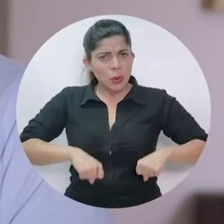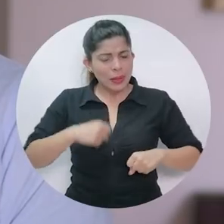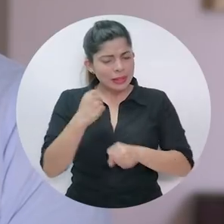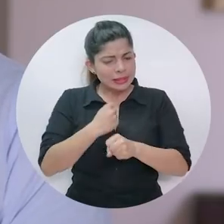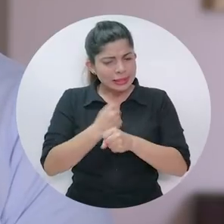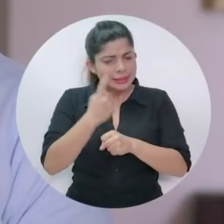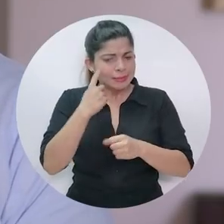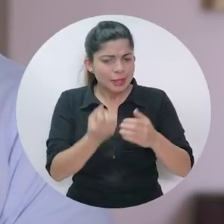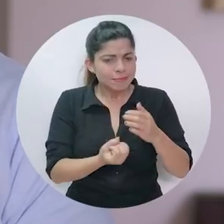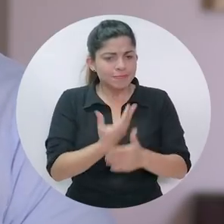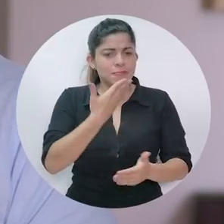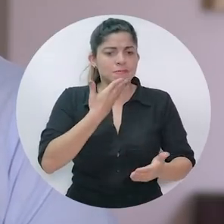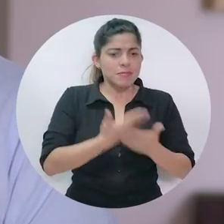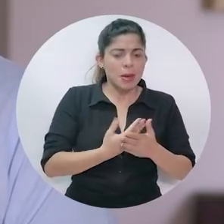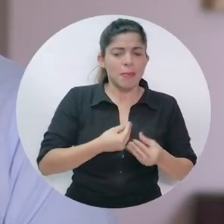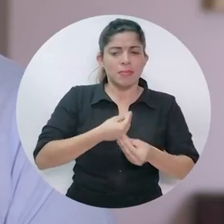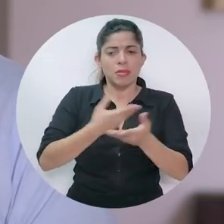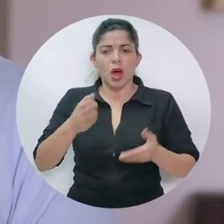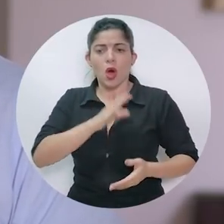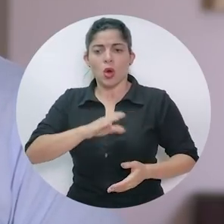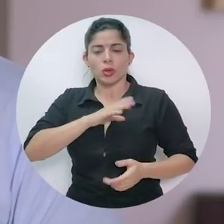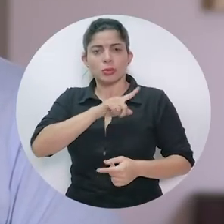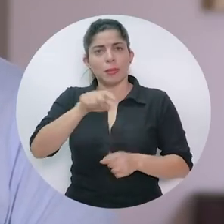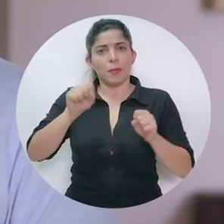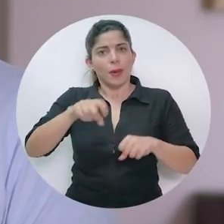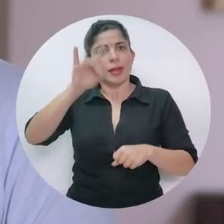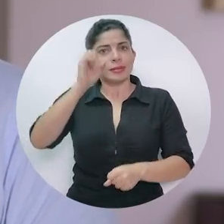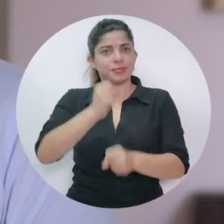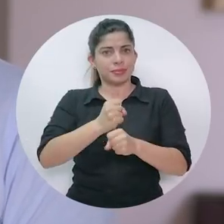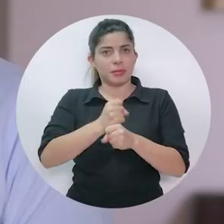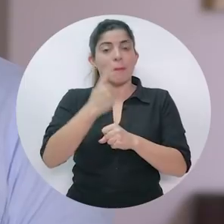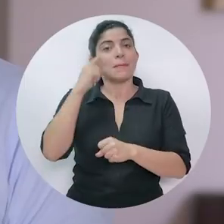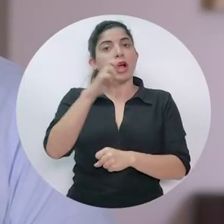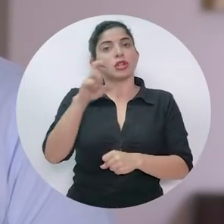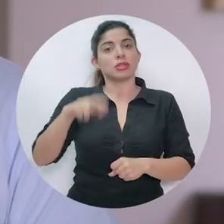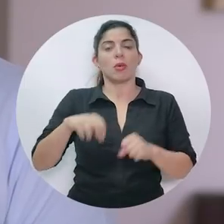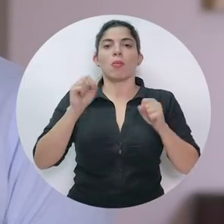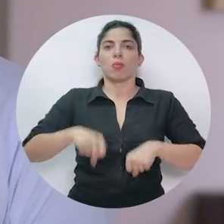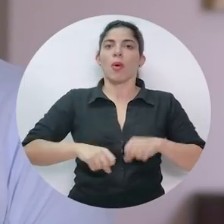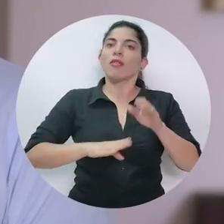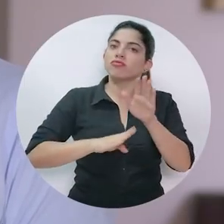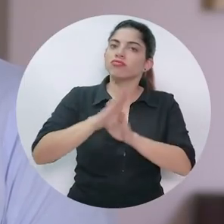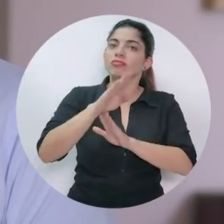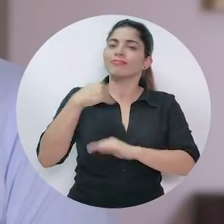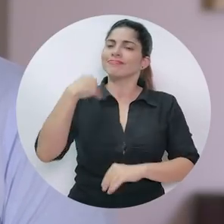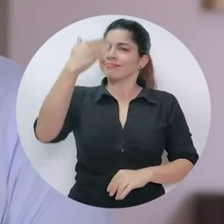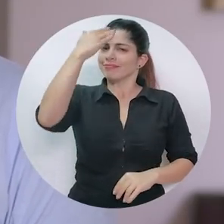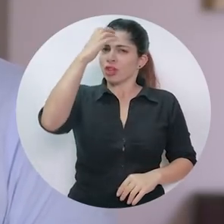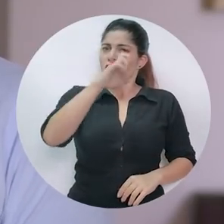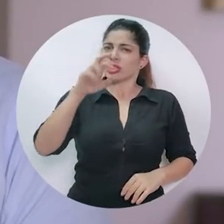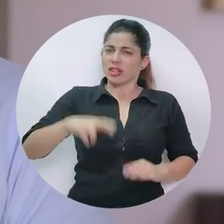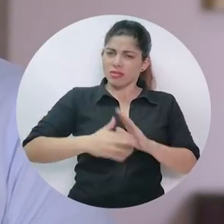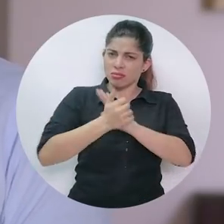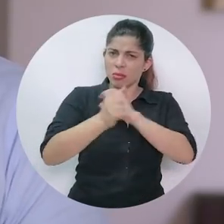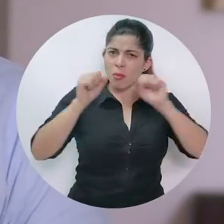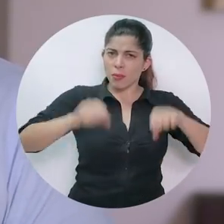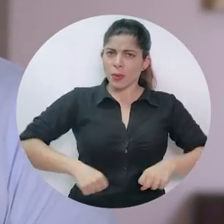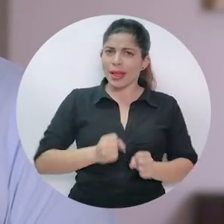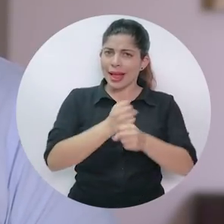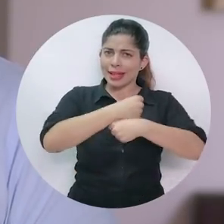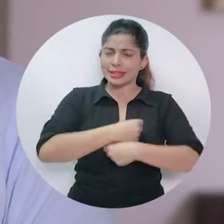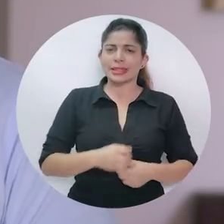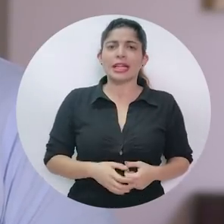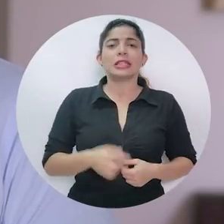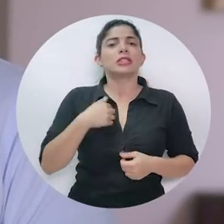alcance para generar bienestar y condiciones para el empleo y para que Costa Rica crezca. Sé que Costa Rica es